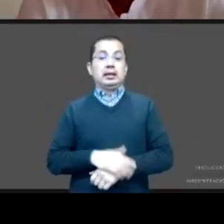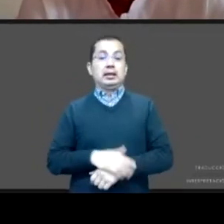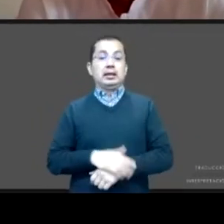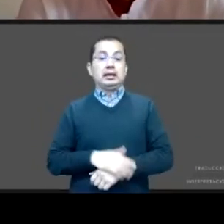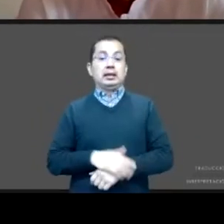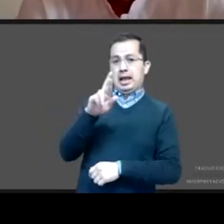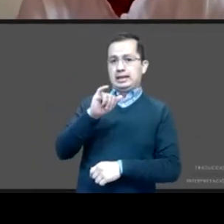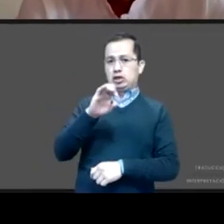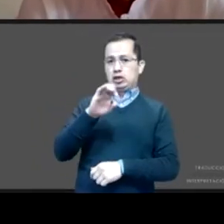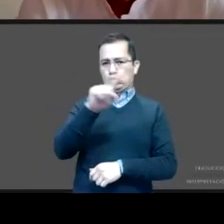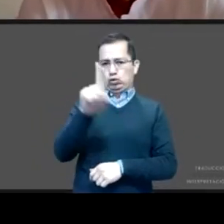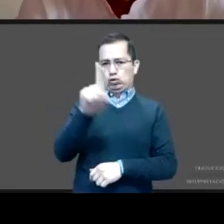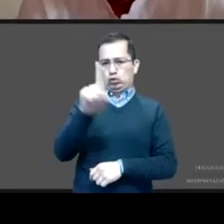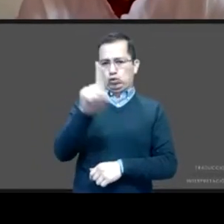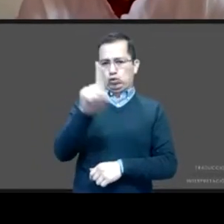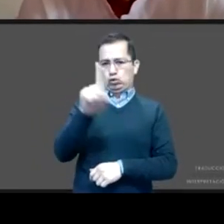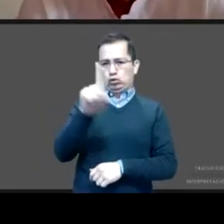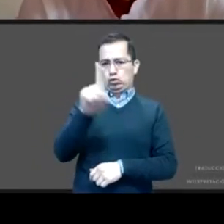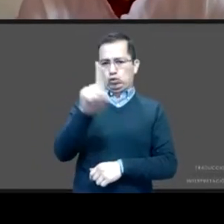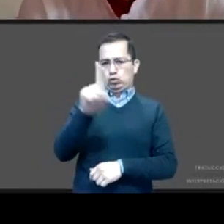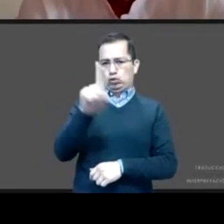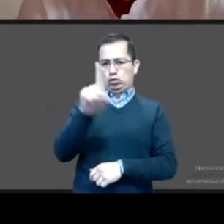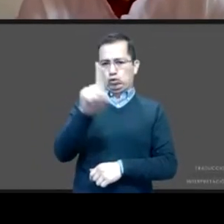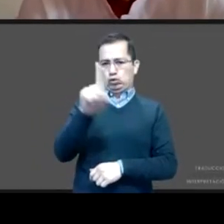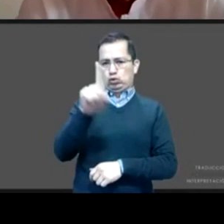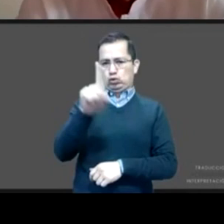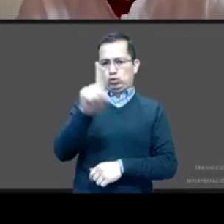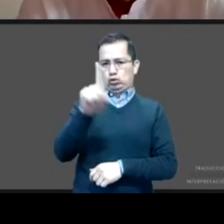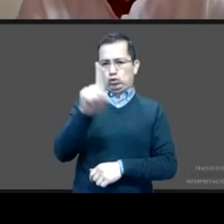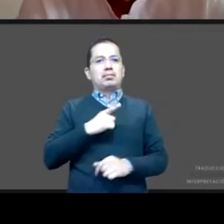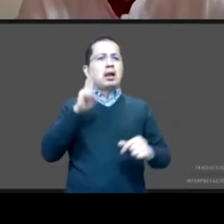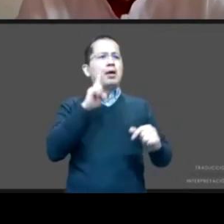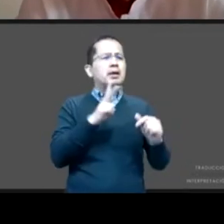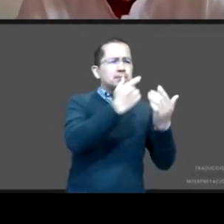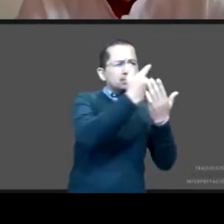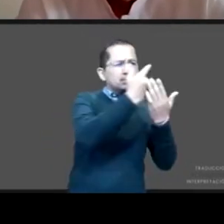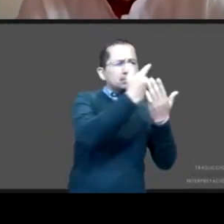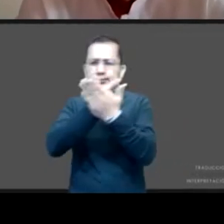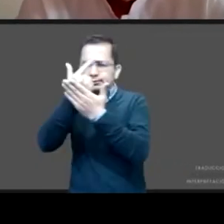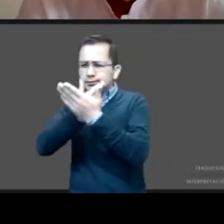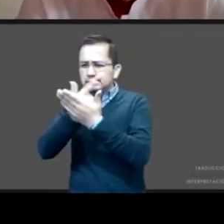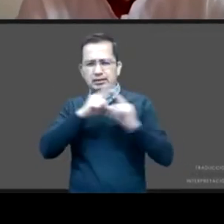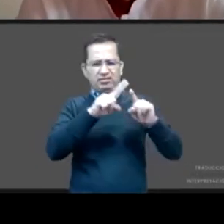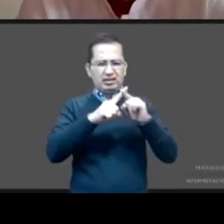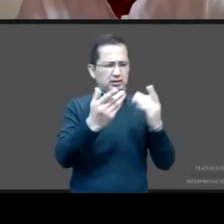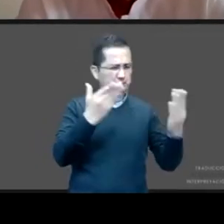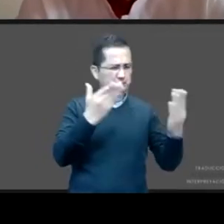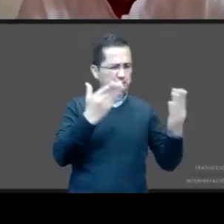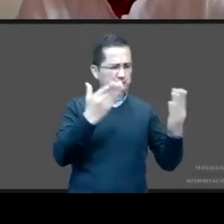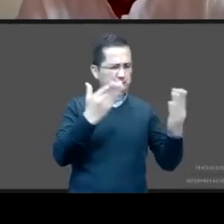realmente se confirma analizando los datos que tenemos a la mano. Por ejemplo,